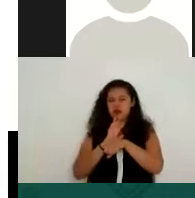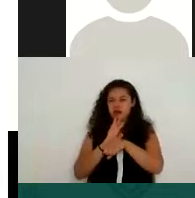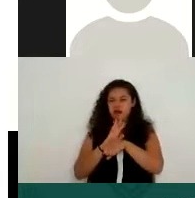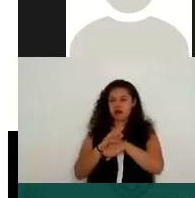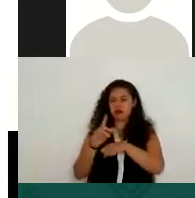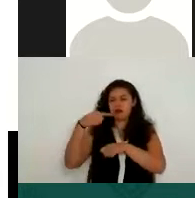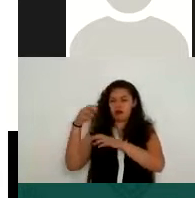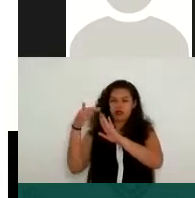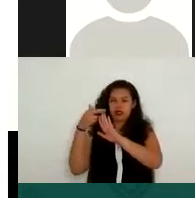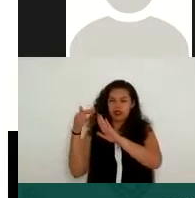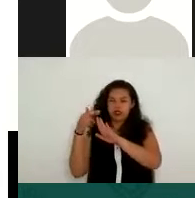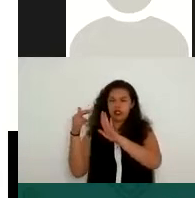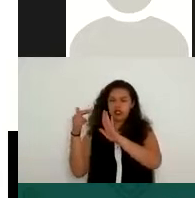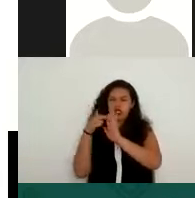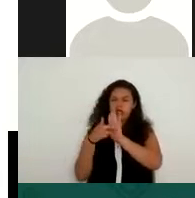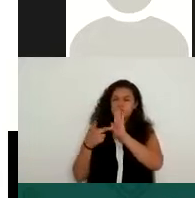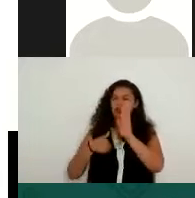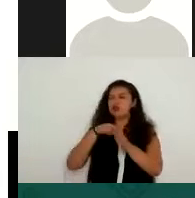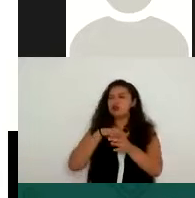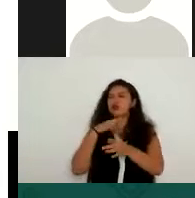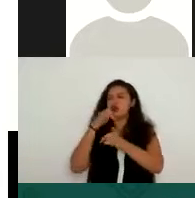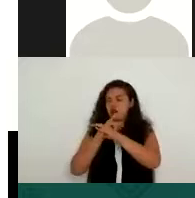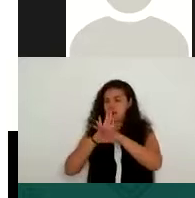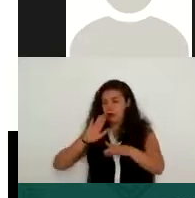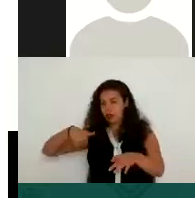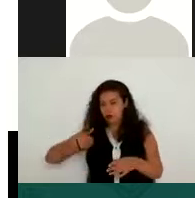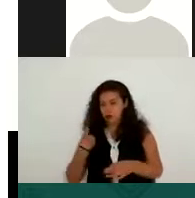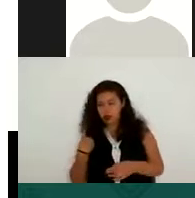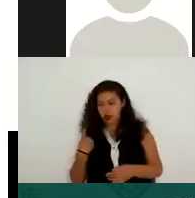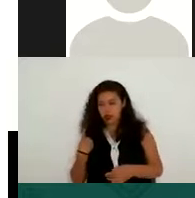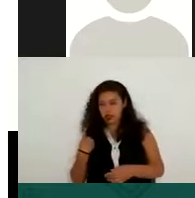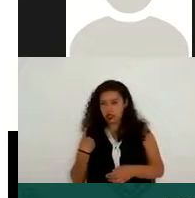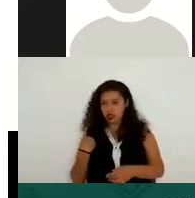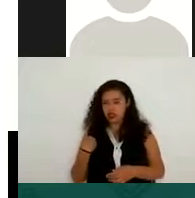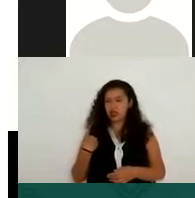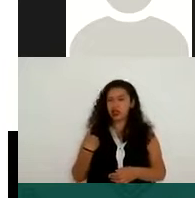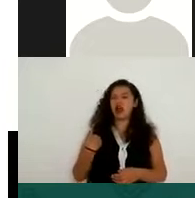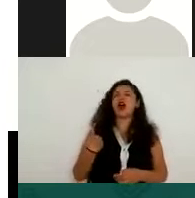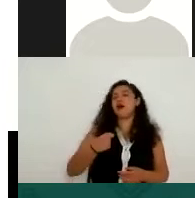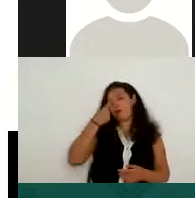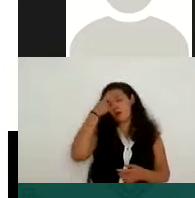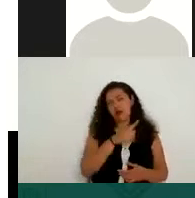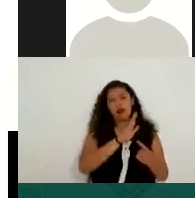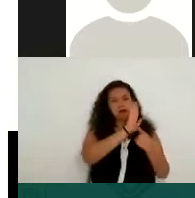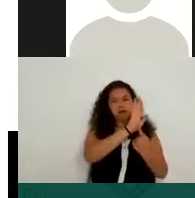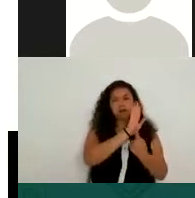utilizamos para guardar la información para poseerla para administrarla en